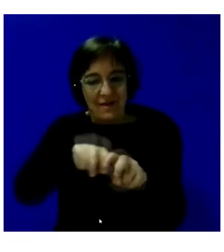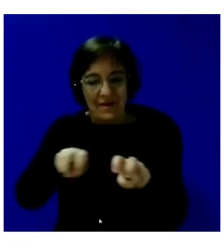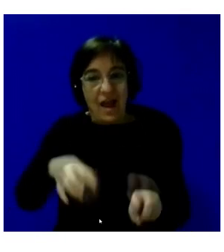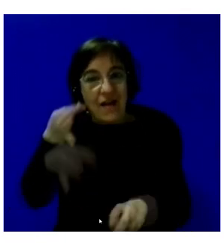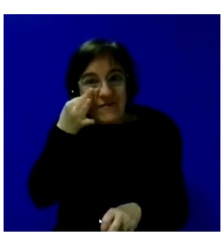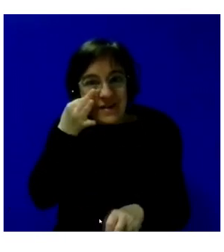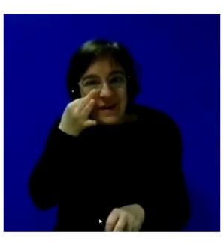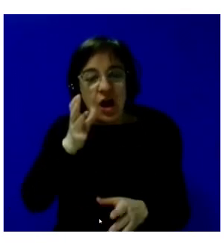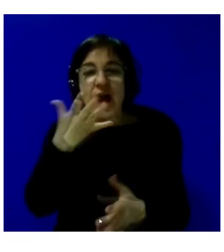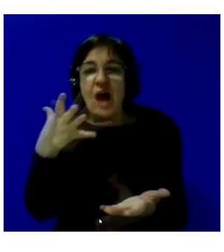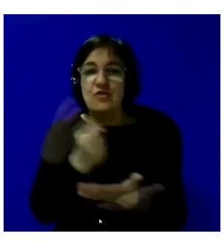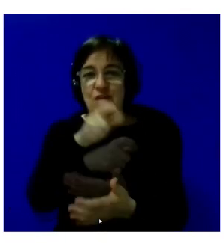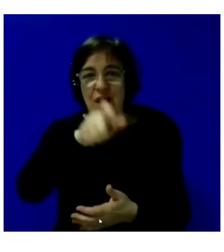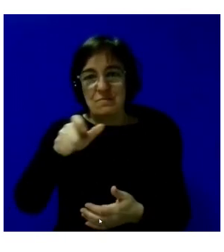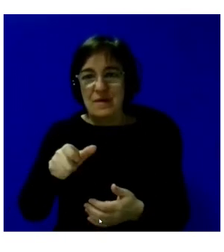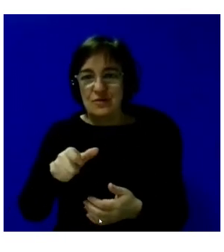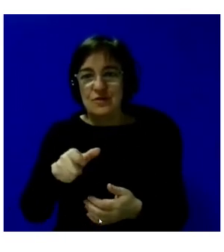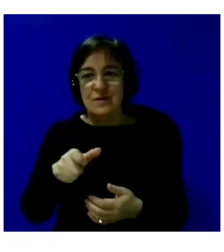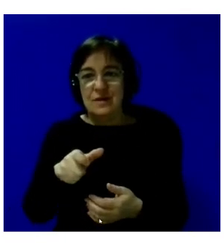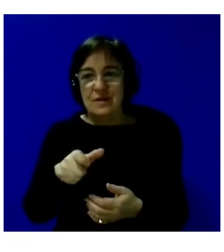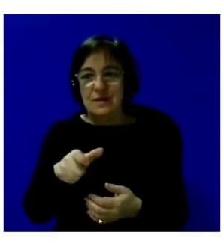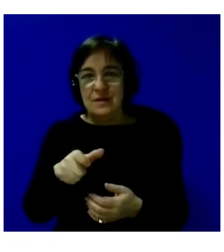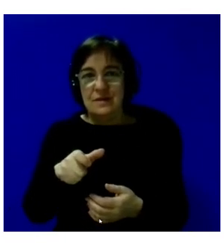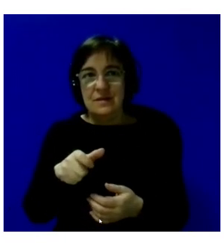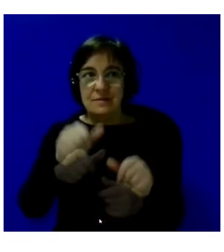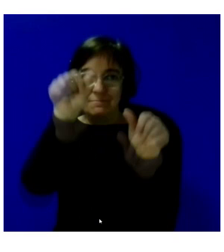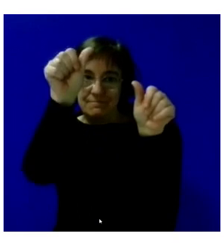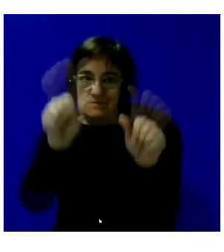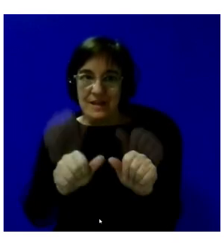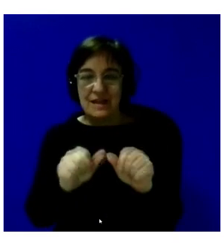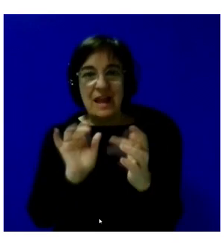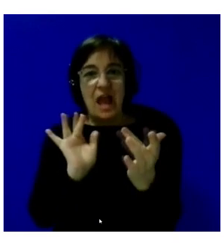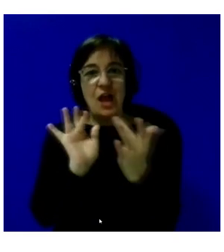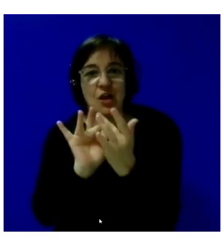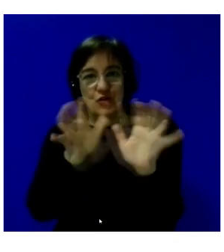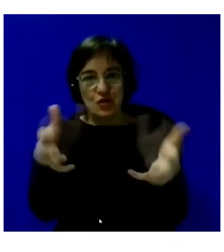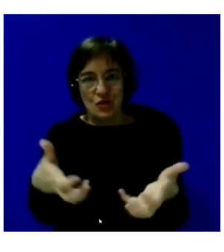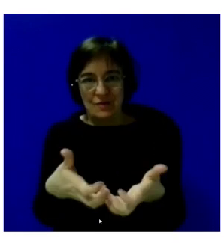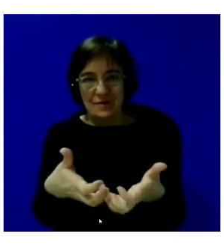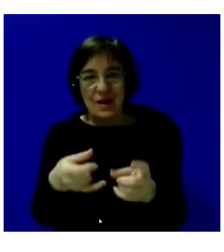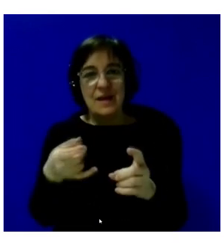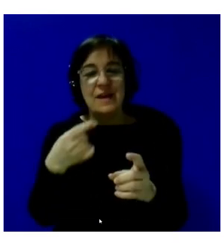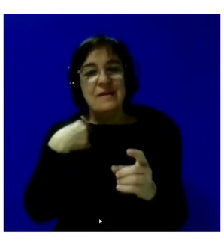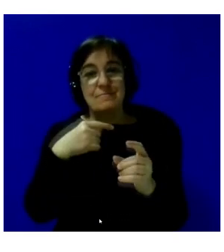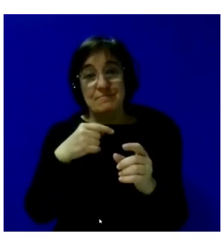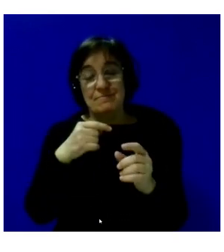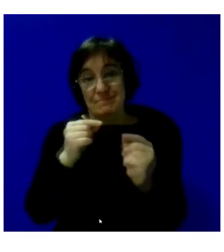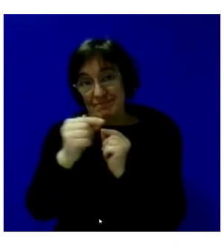y a todas las personas que nos escuchan, están conectadas vía telemática.